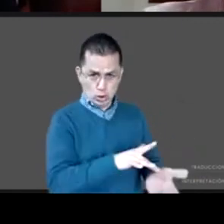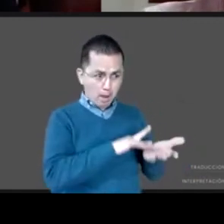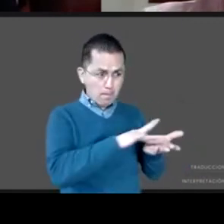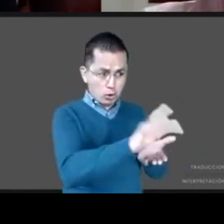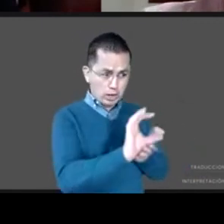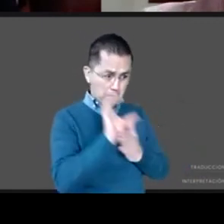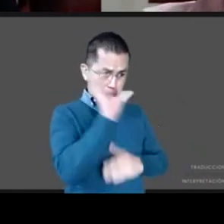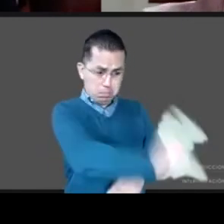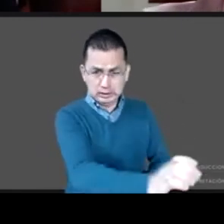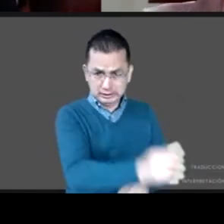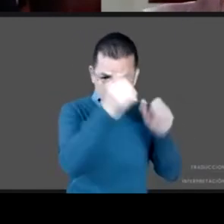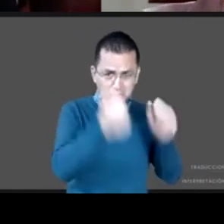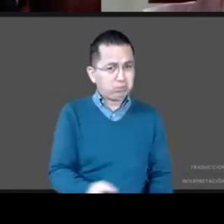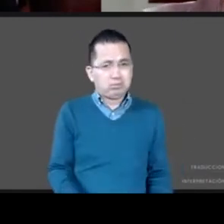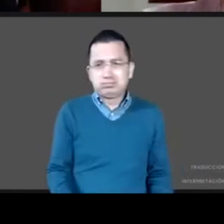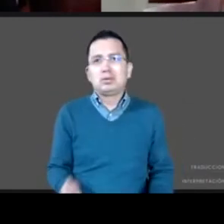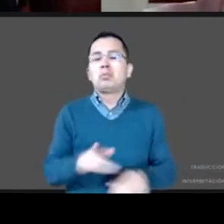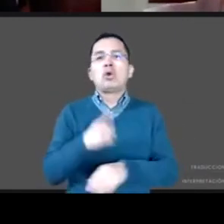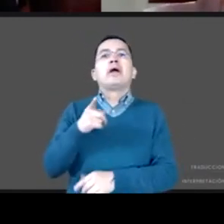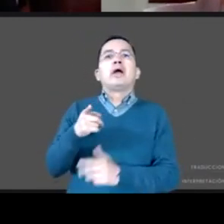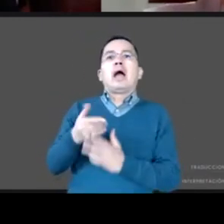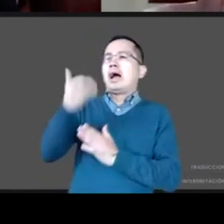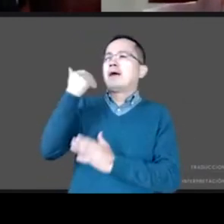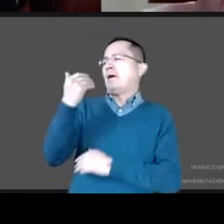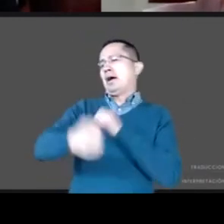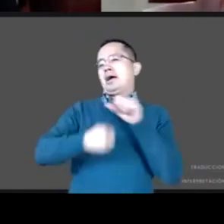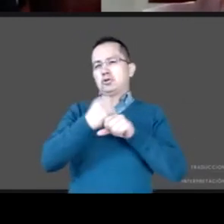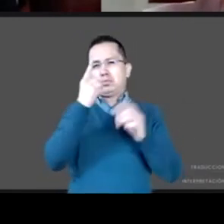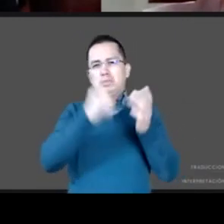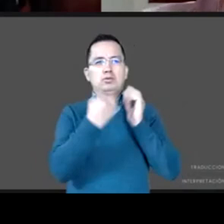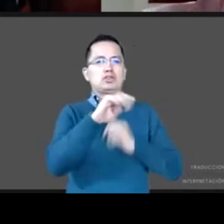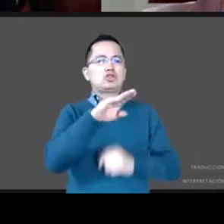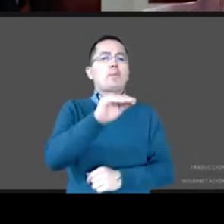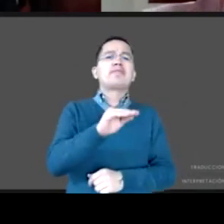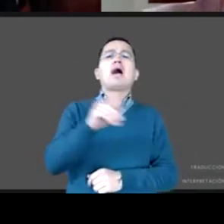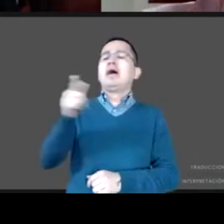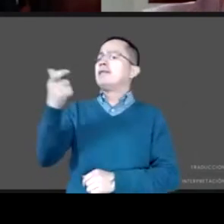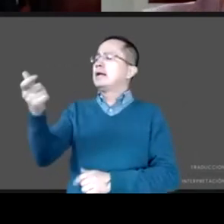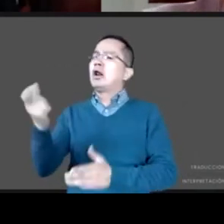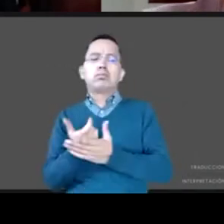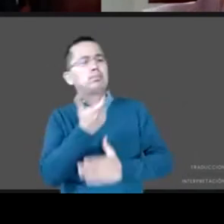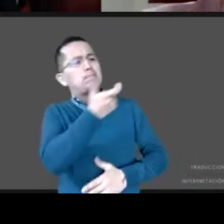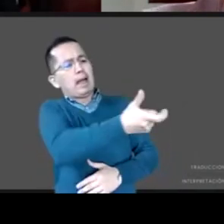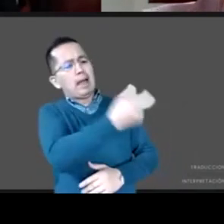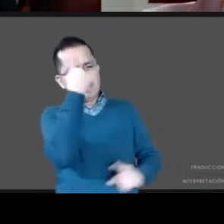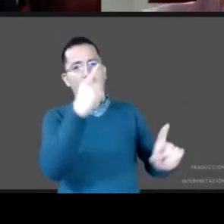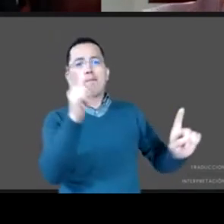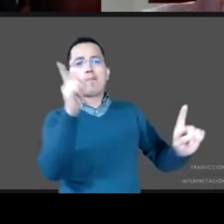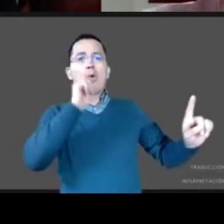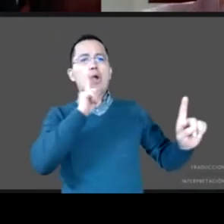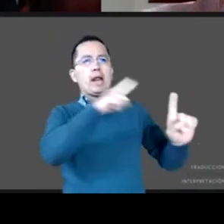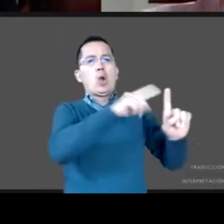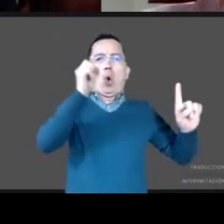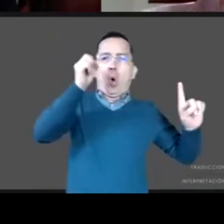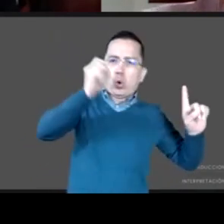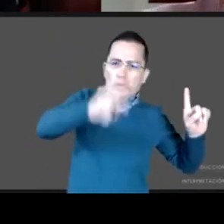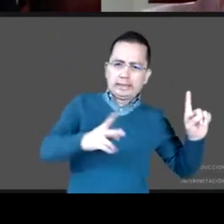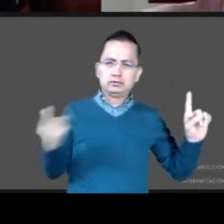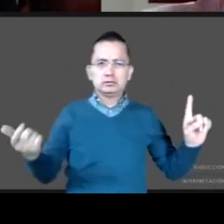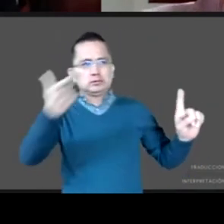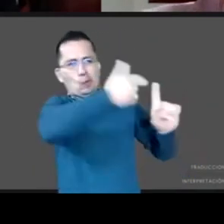noventas con Prospera, dárselas a las mujeres, porque eso aseguría una mejor distribución a los hogares. Y eso fue uno de los argumentos.